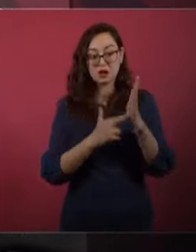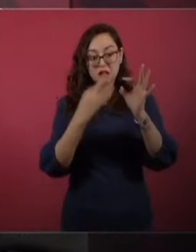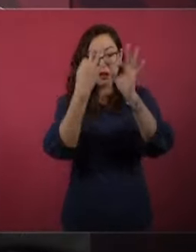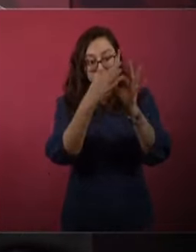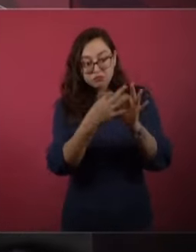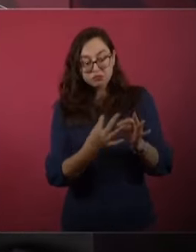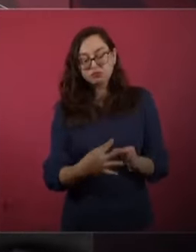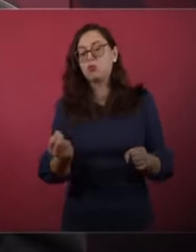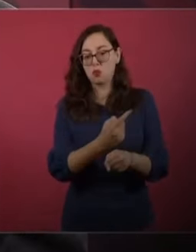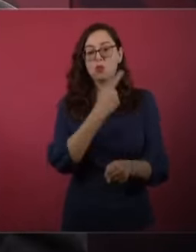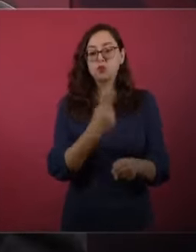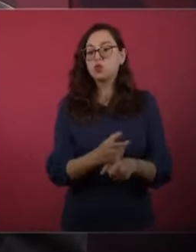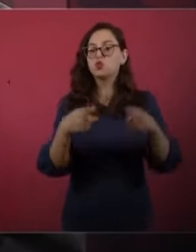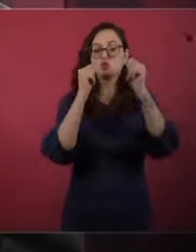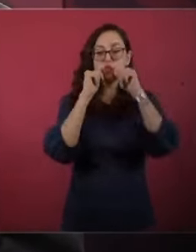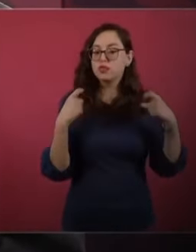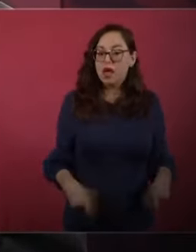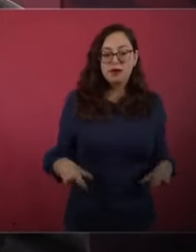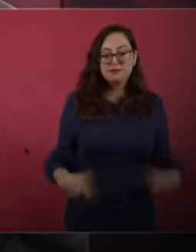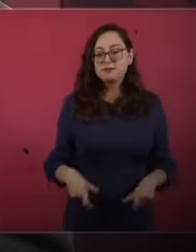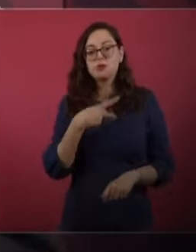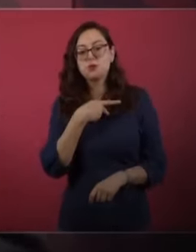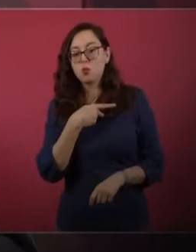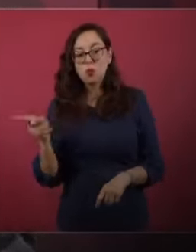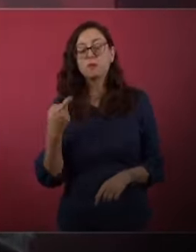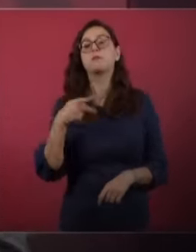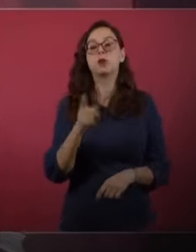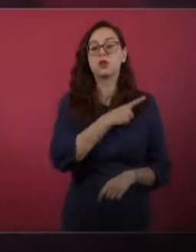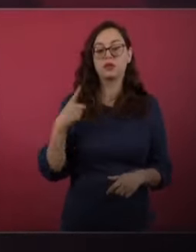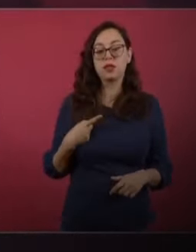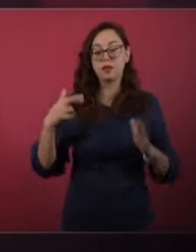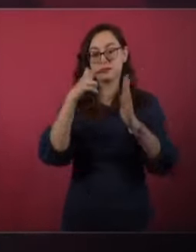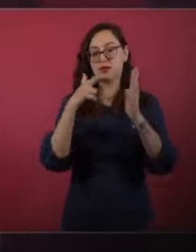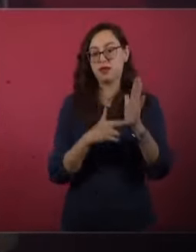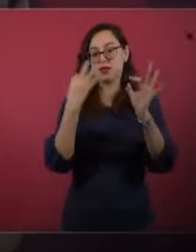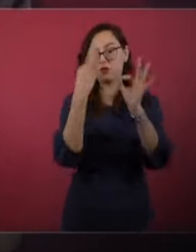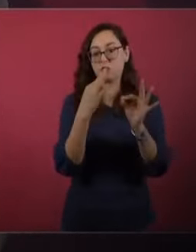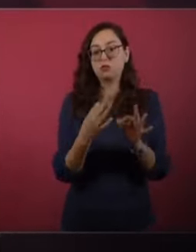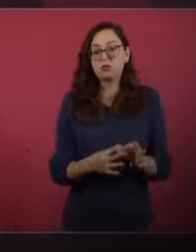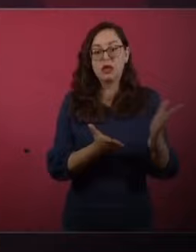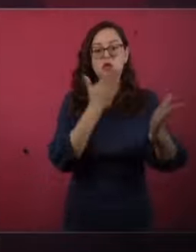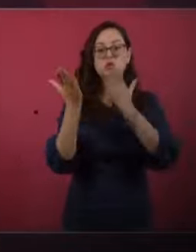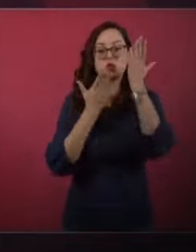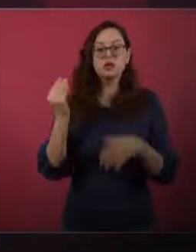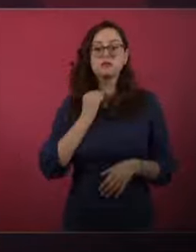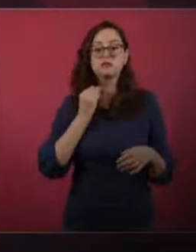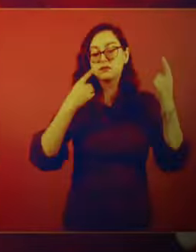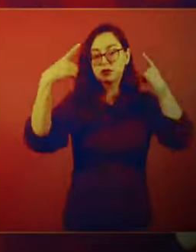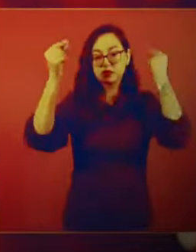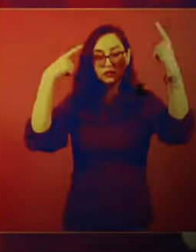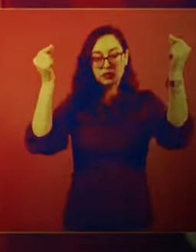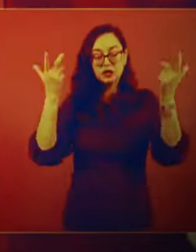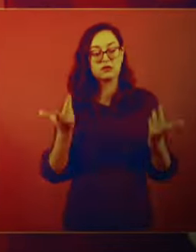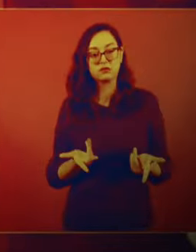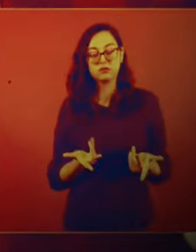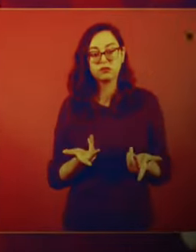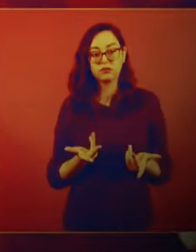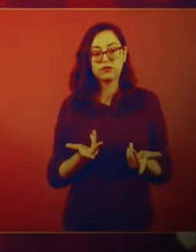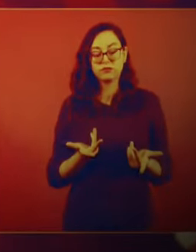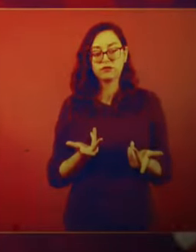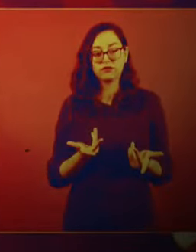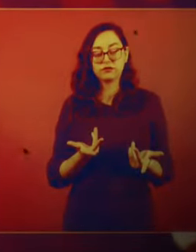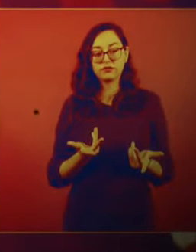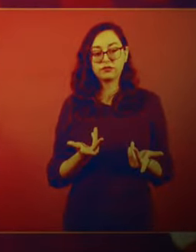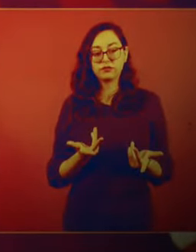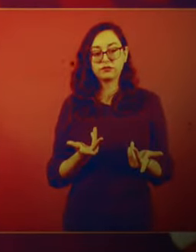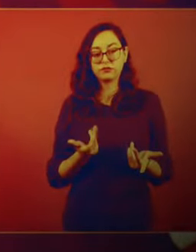ricos, pobres, nada más, que hayan estudiado derecho, que estén titulados, se